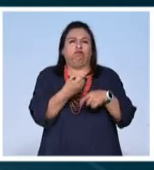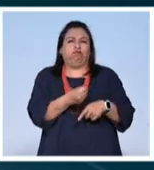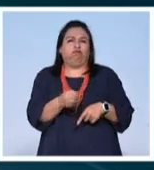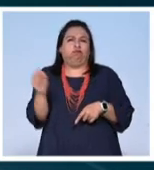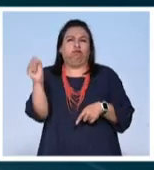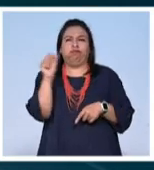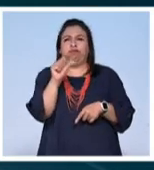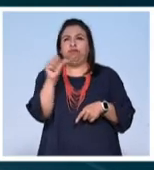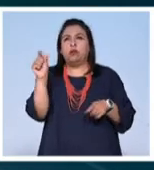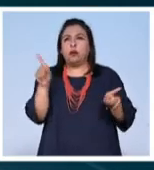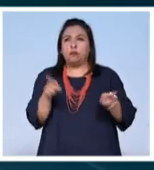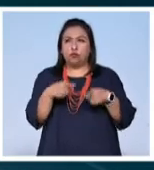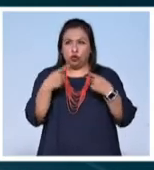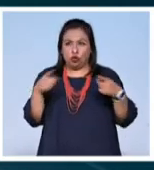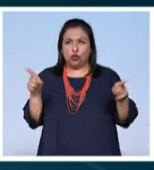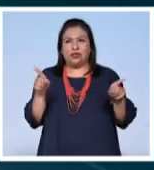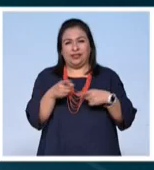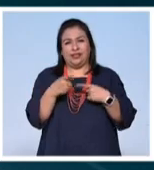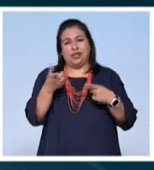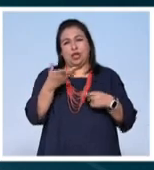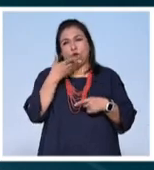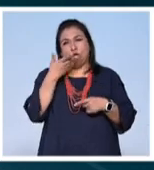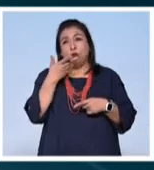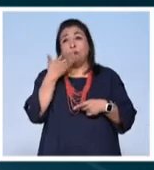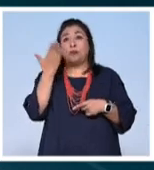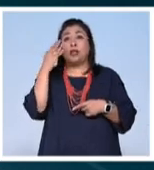exponente de la música de Arnácula Hace 97